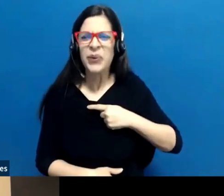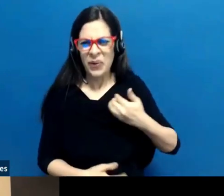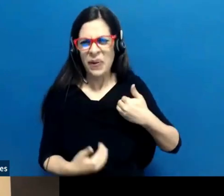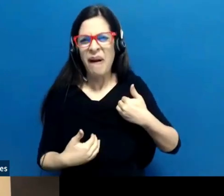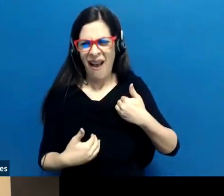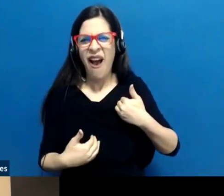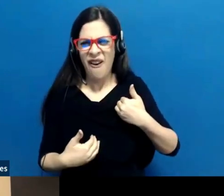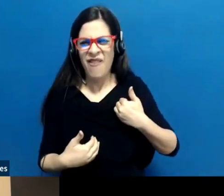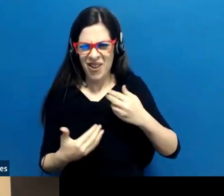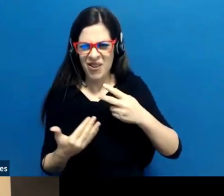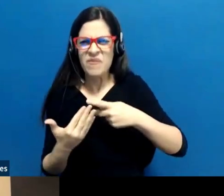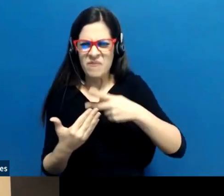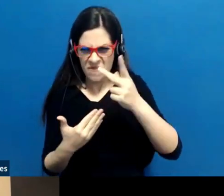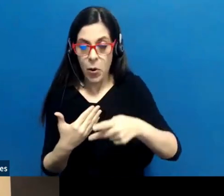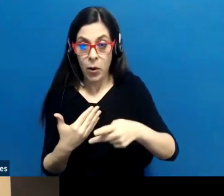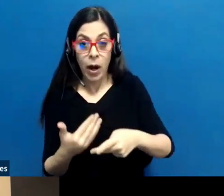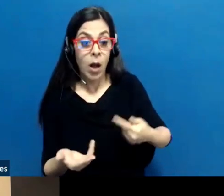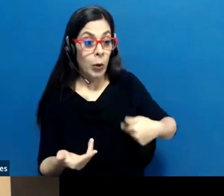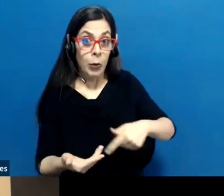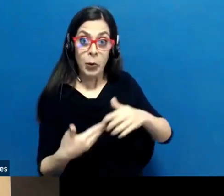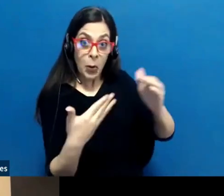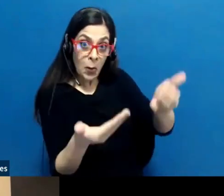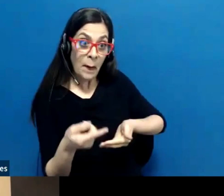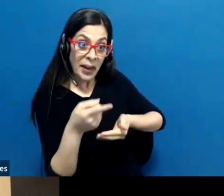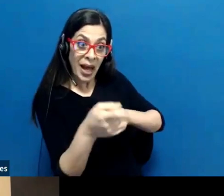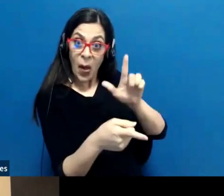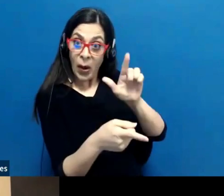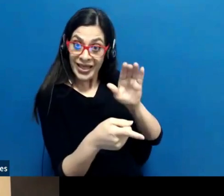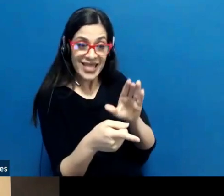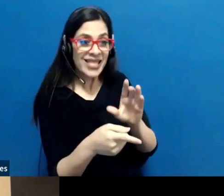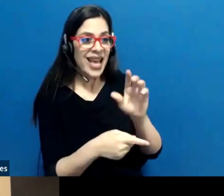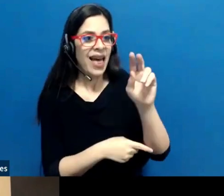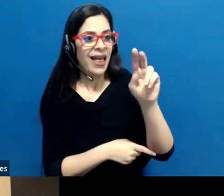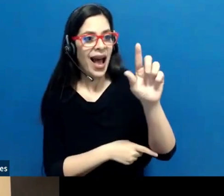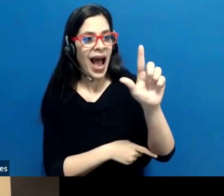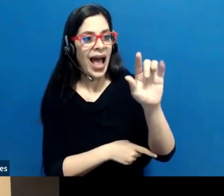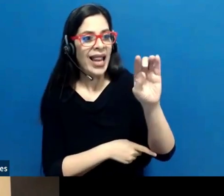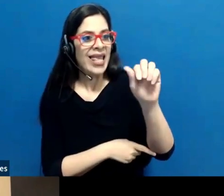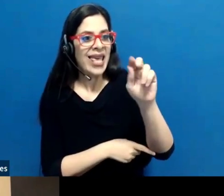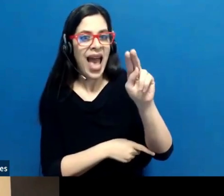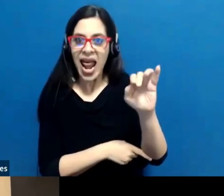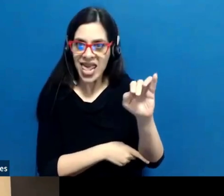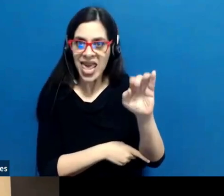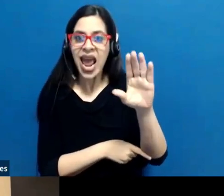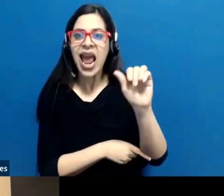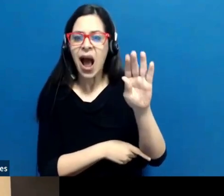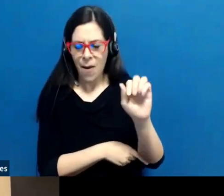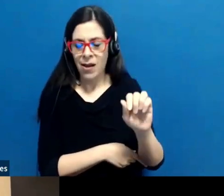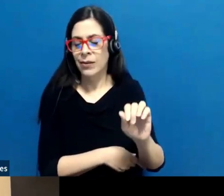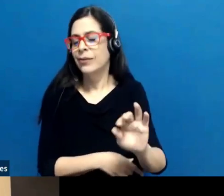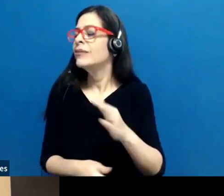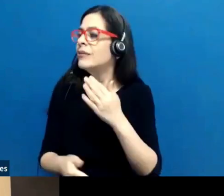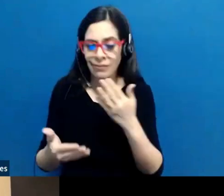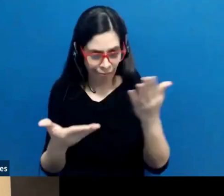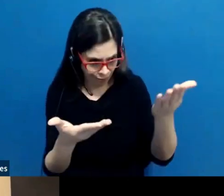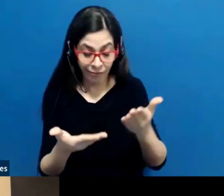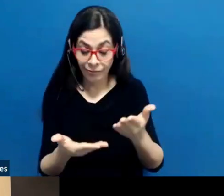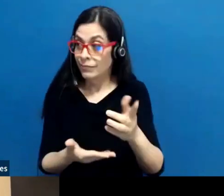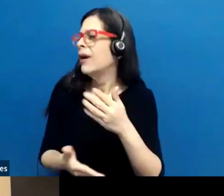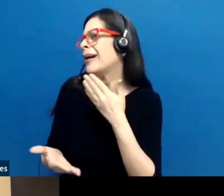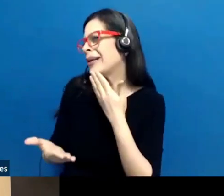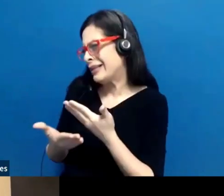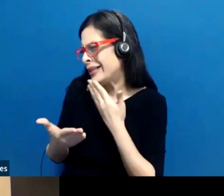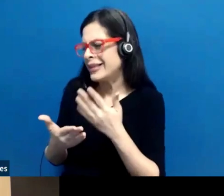la licenciada Lianica Van Reyes. Saludos licenciada. Saludos y gracias por la invitación. Ella es la